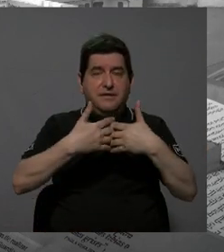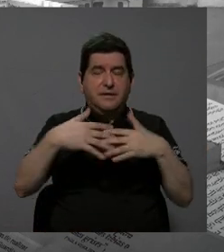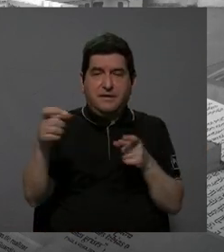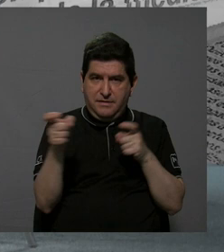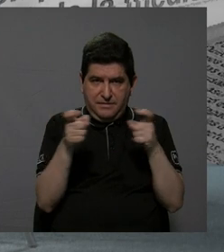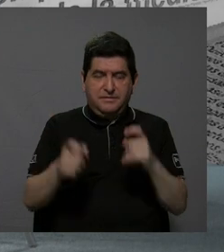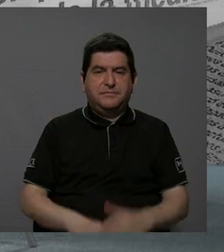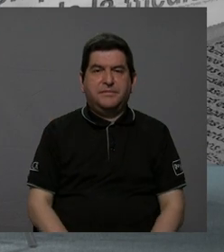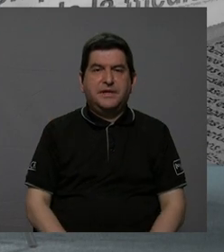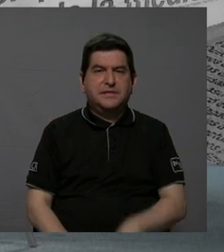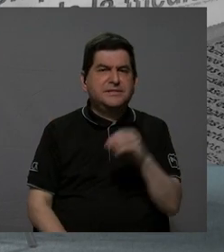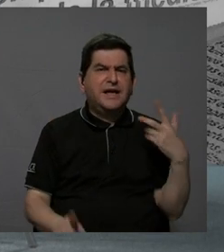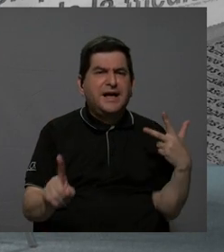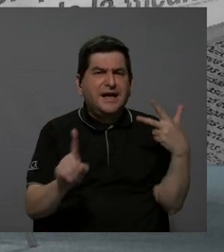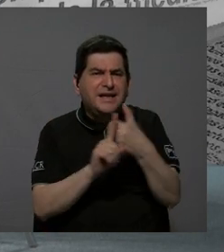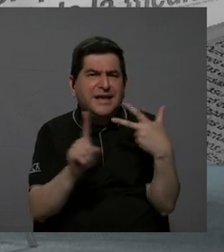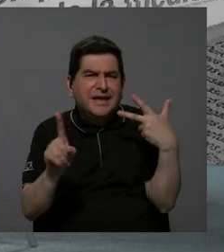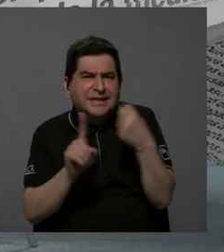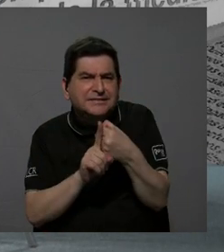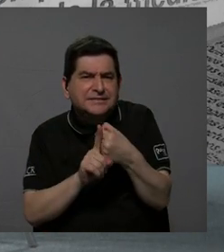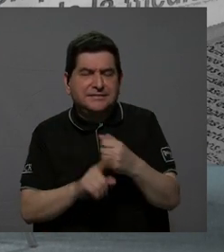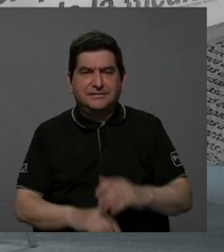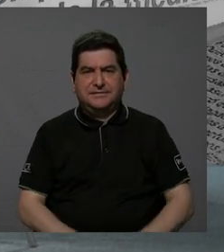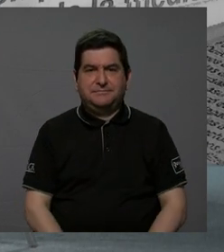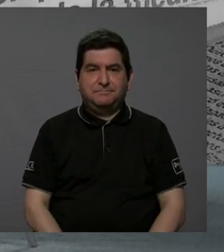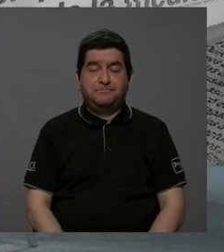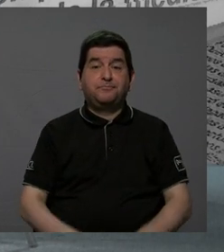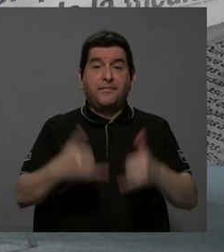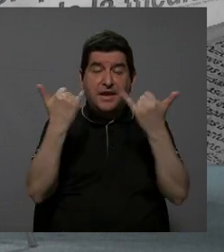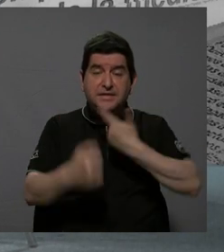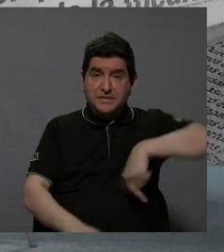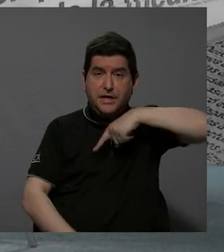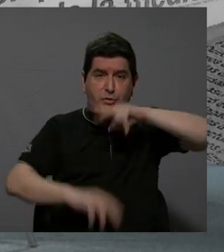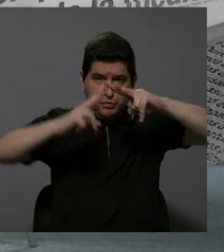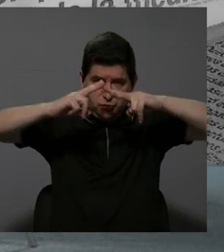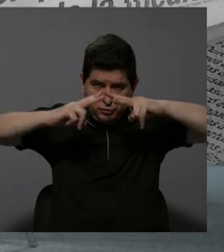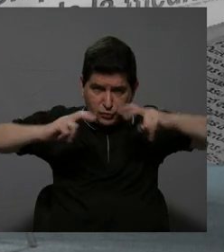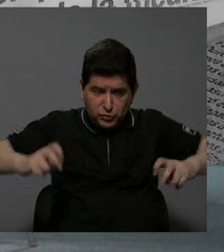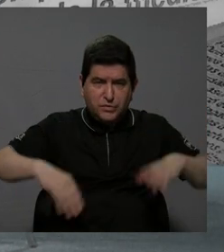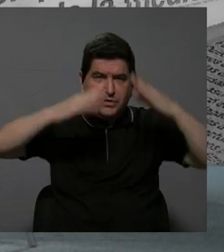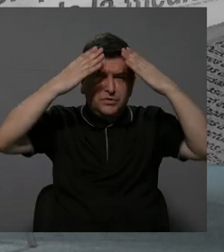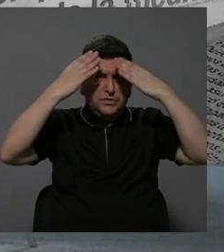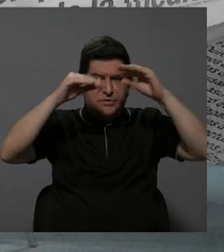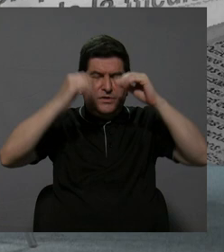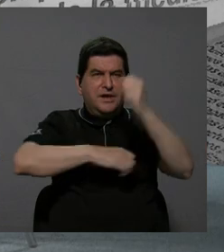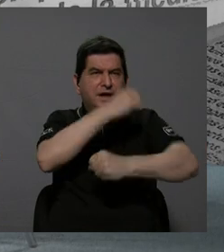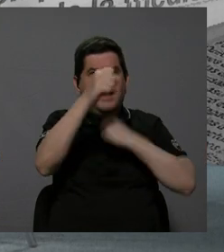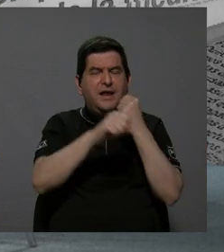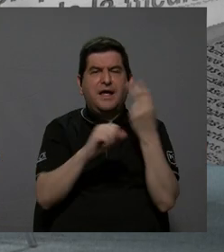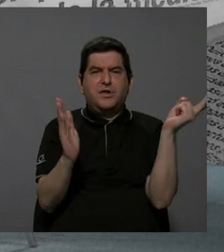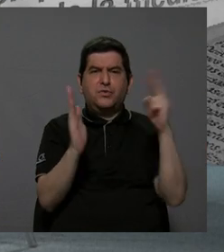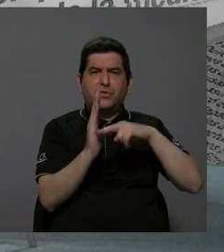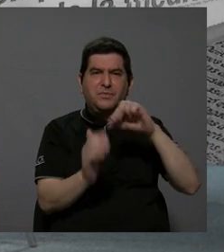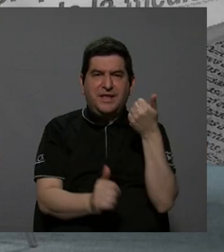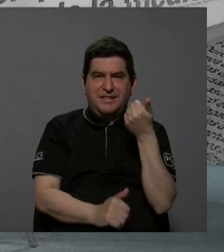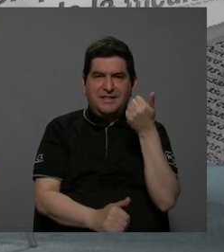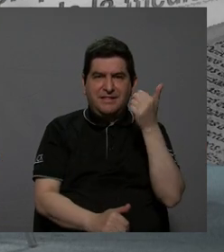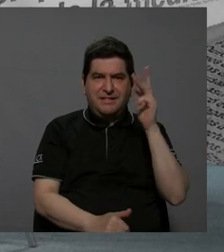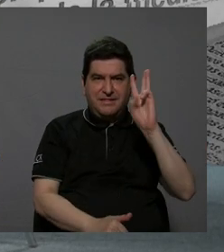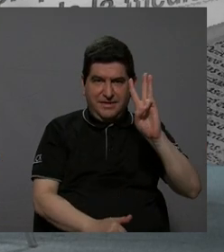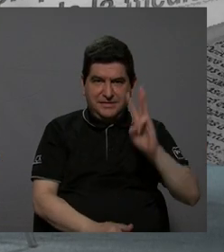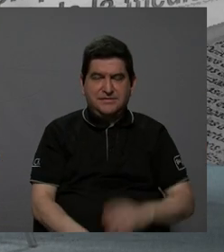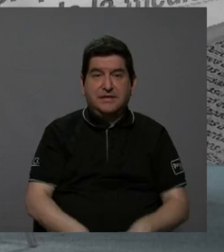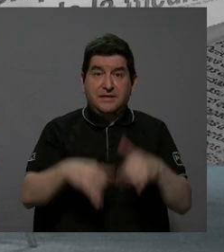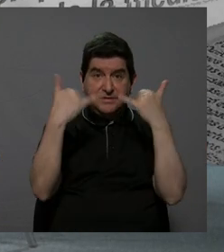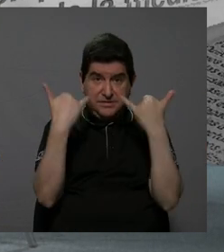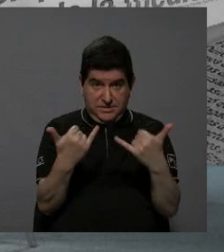¿Y en la parte de accidentes? En la parte de accidentes ya hemos estado analizando los datos desde el año 2016. Tenemos toda